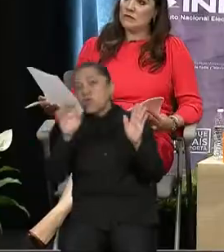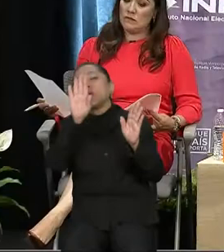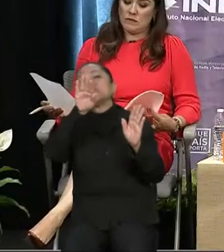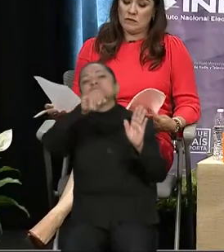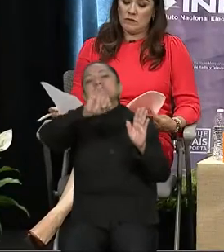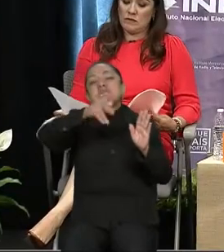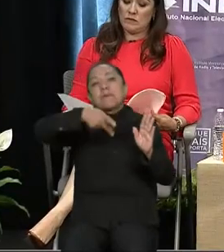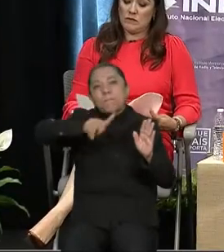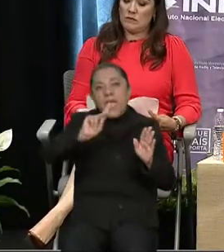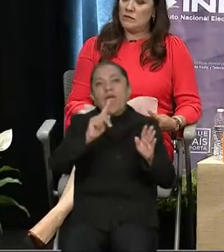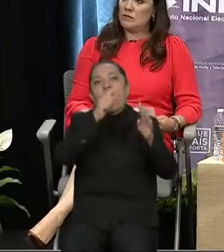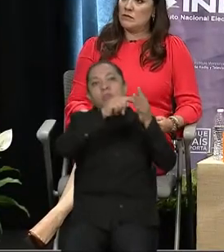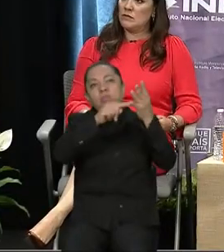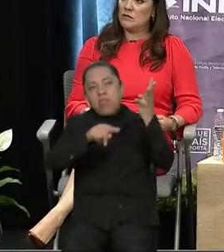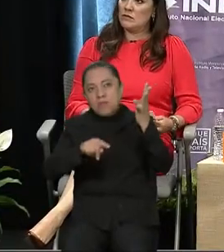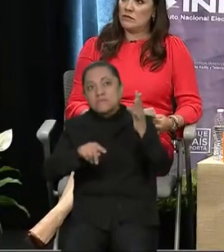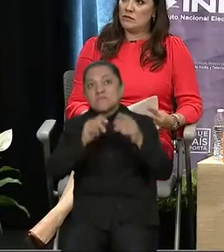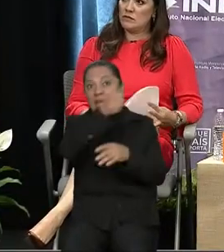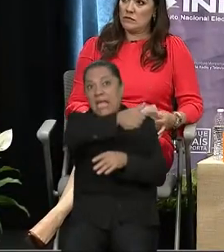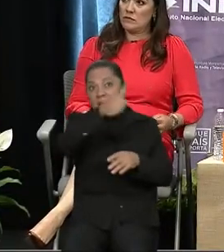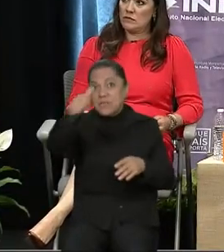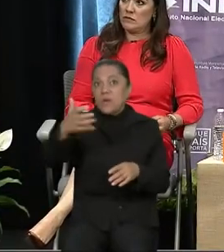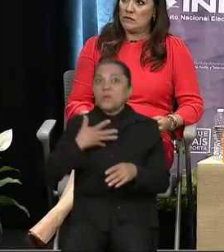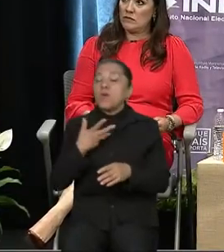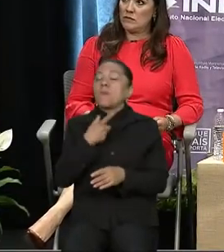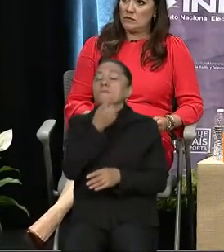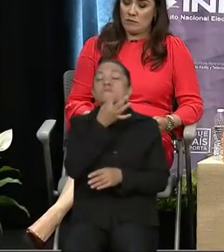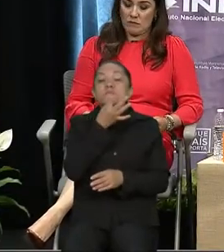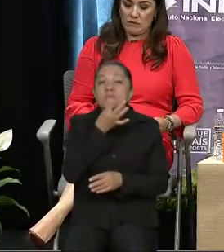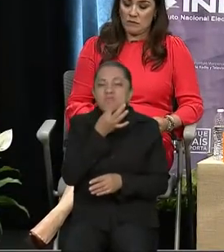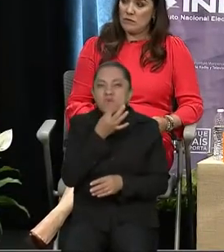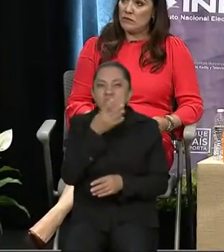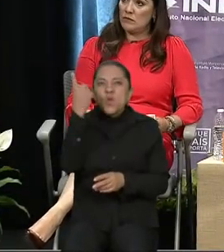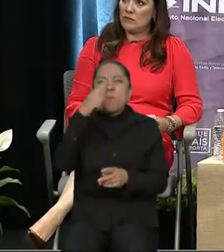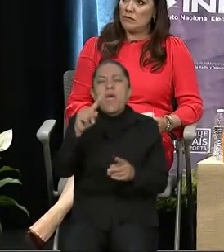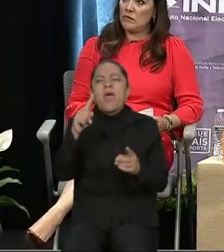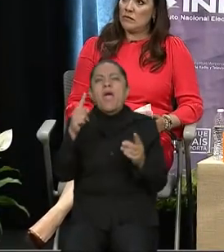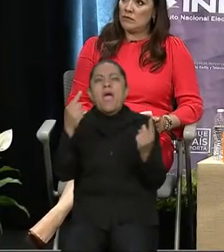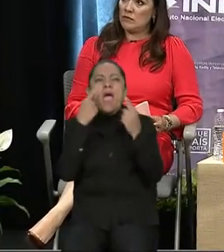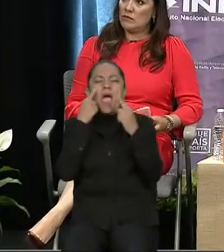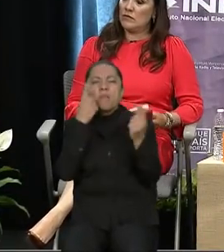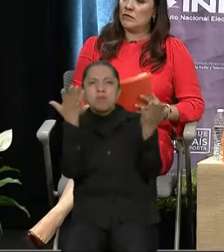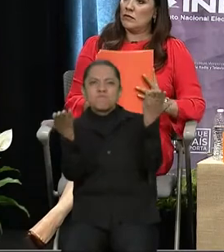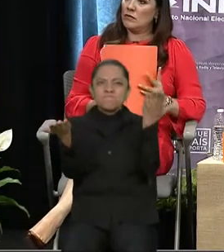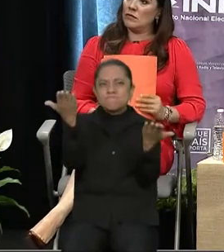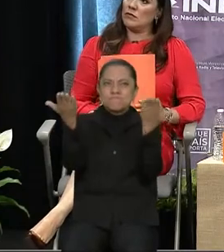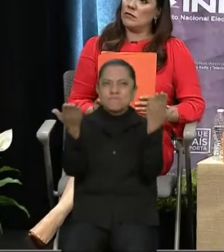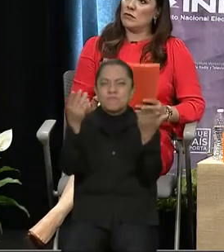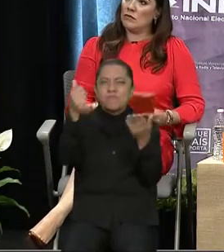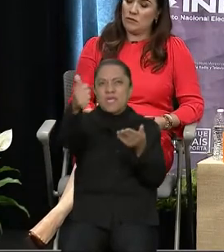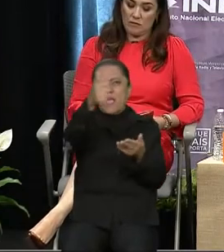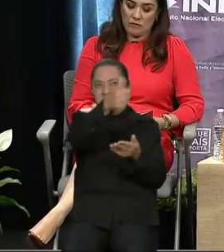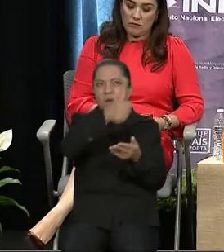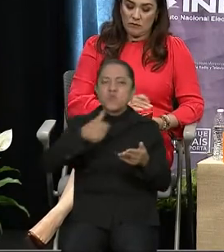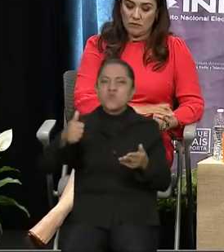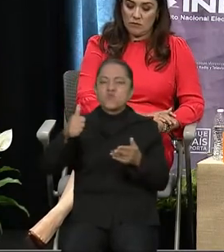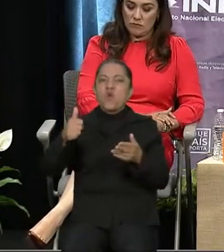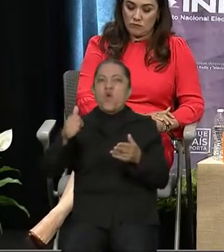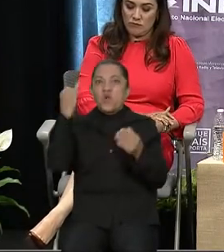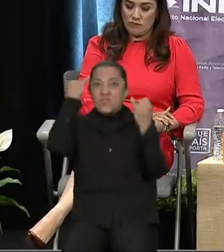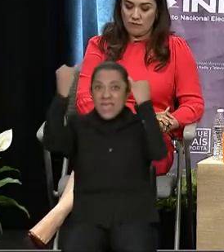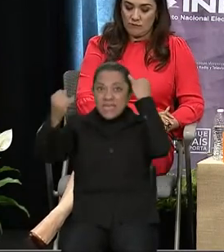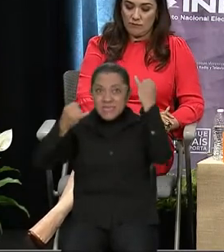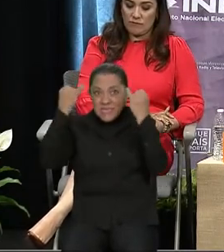minuto para realizar los contrastes de ideas. El orden de la participación será de la misma manera que